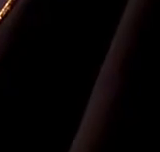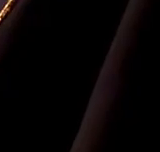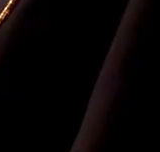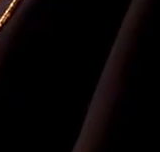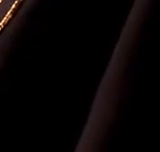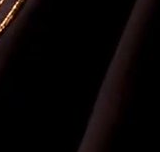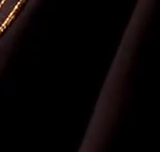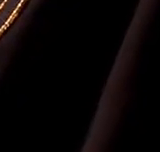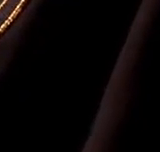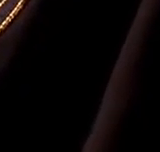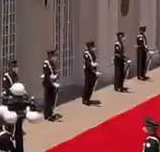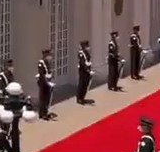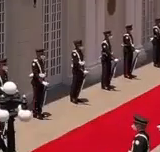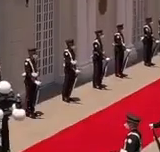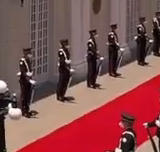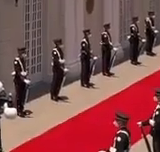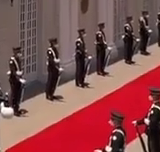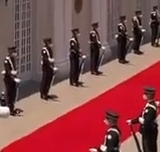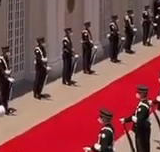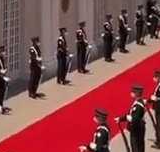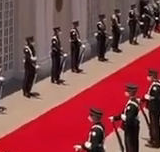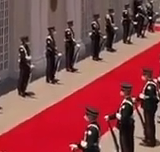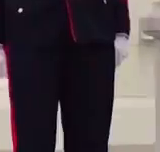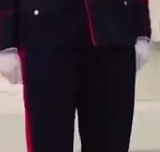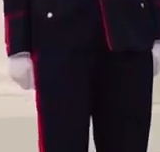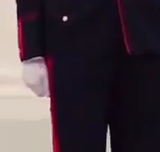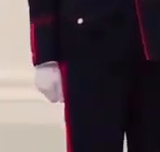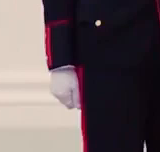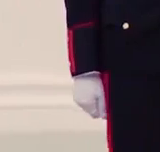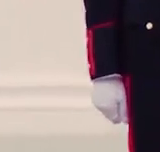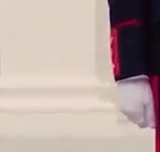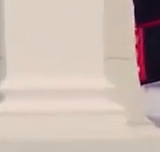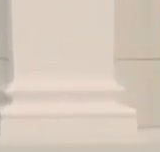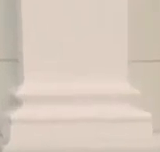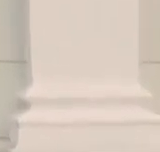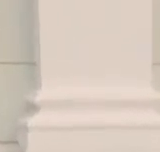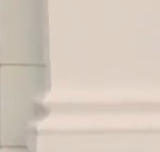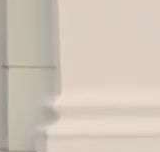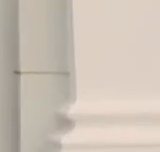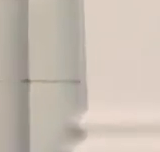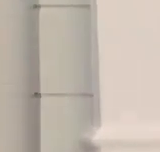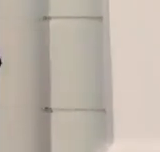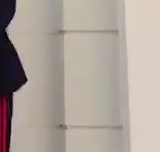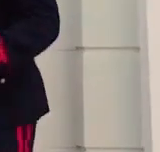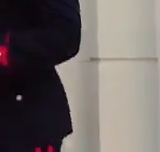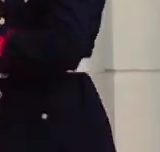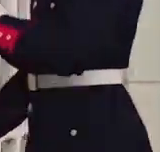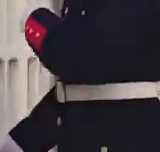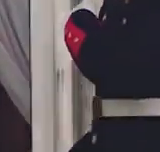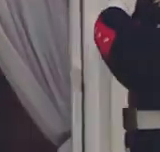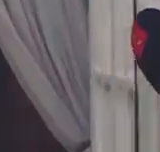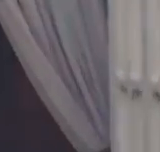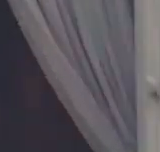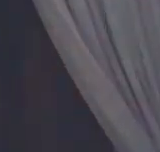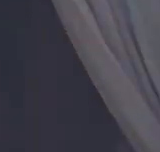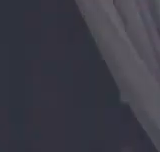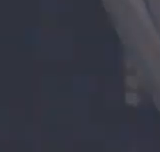A continuación se dirigirá al país Su Excelencia el Presidente de la República, Nayib Bukele.